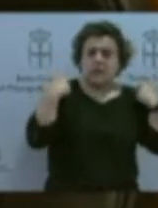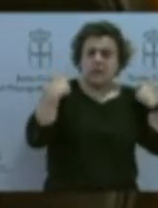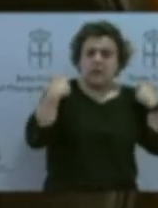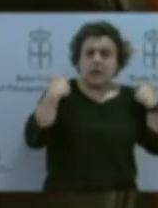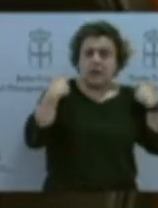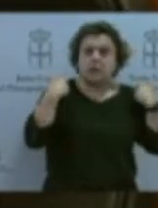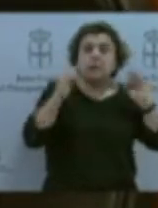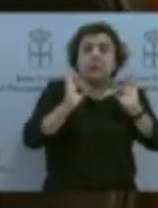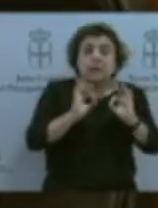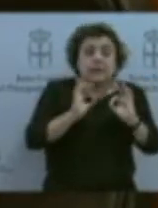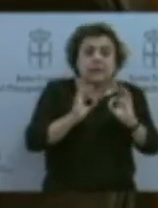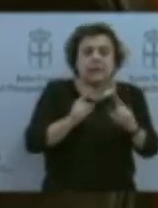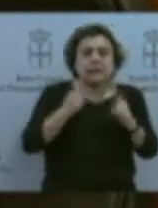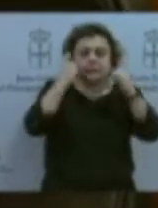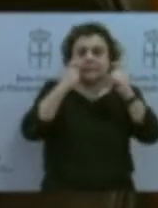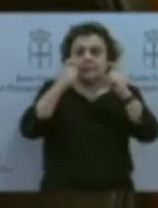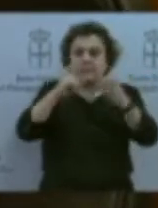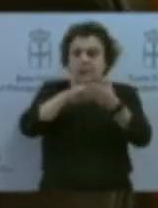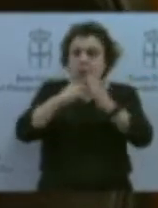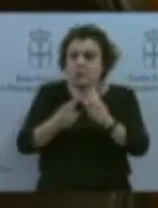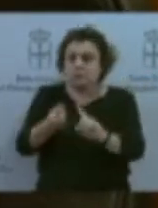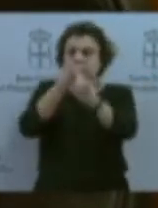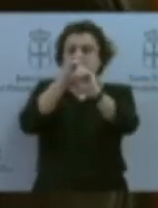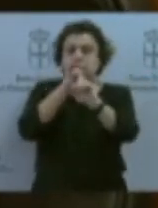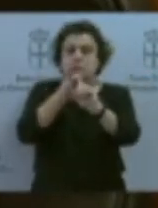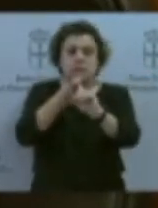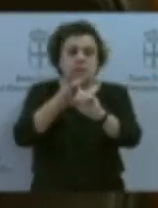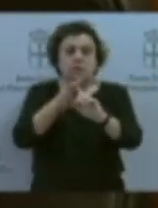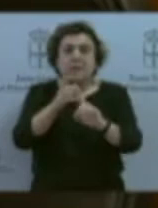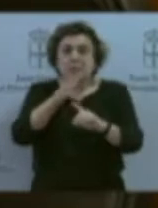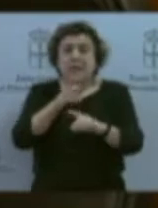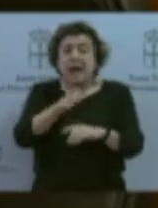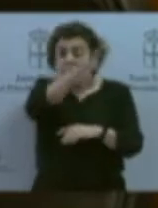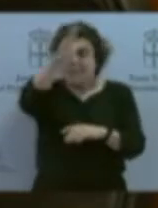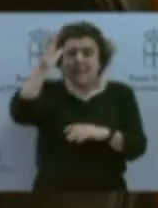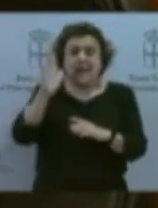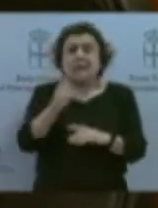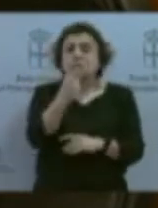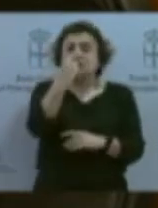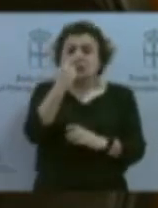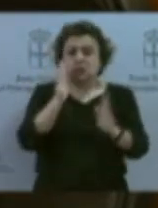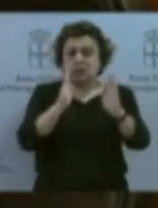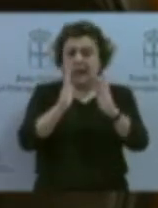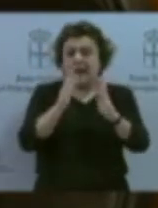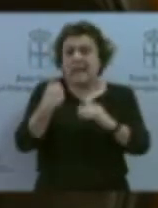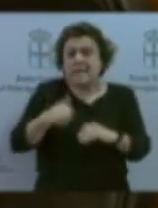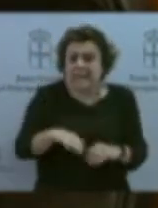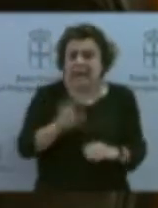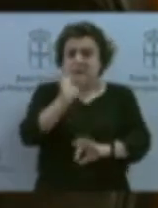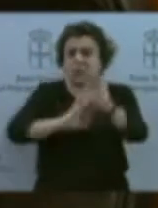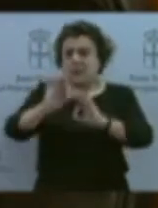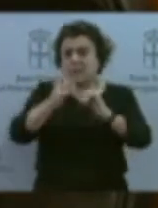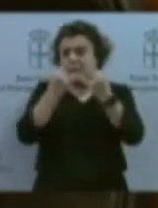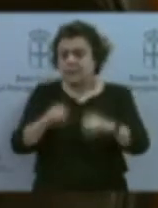porque ya hay el segundo verano consecutivo que no van a poder organizar fiestas. La situación ya es así, señora consellera.